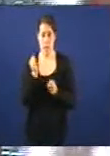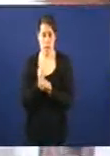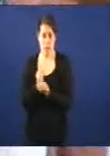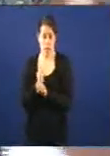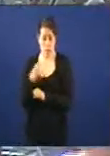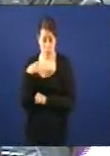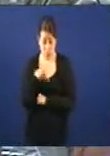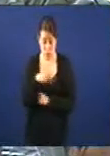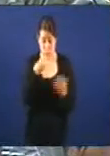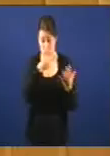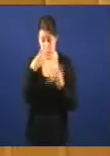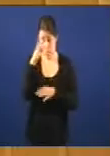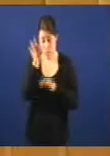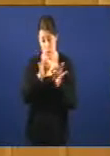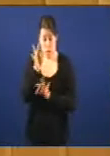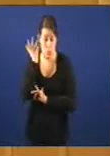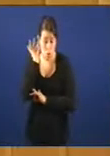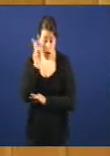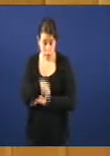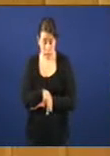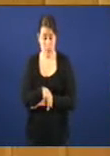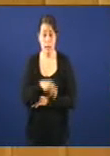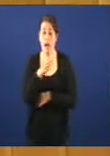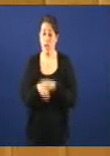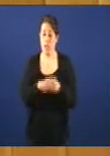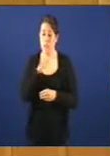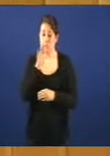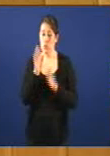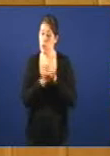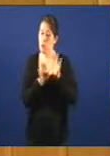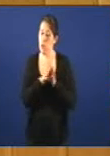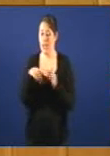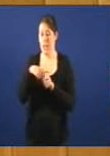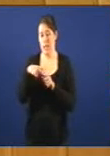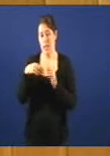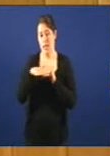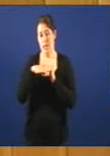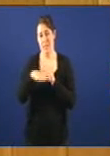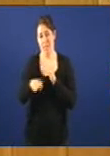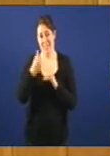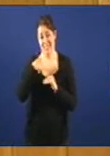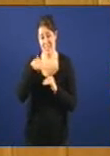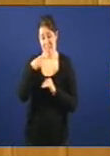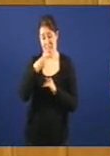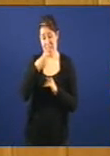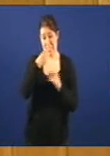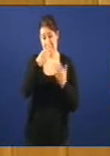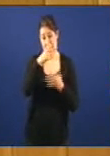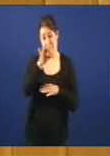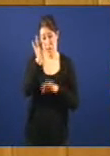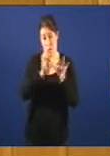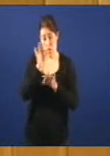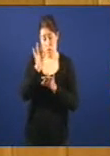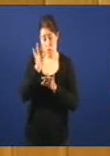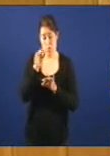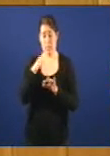cales o 79% son mulleres e facelo porque se mantenhan os niveis de estabilidade xa que máis do 70% son postos